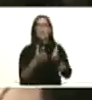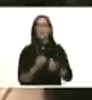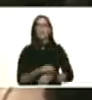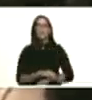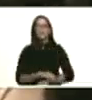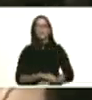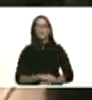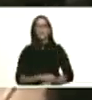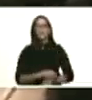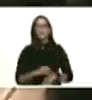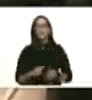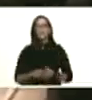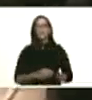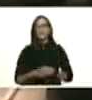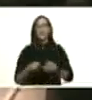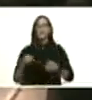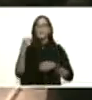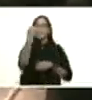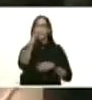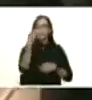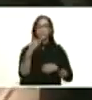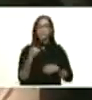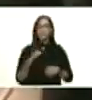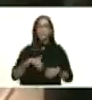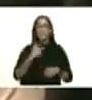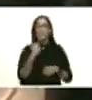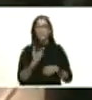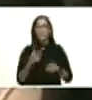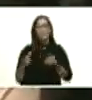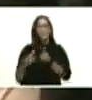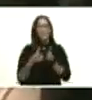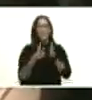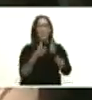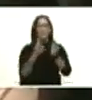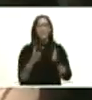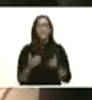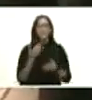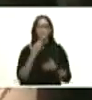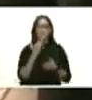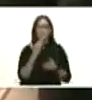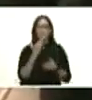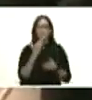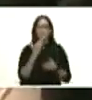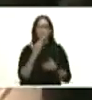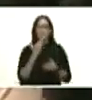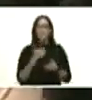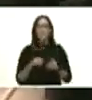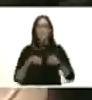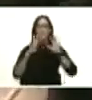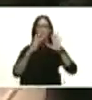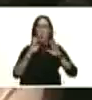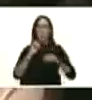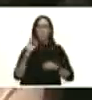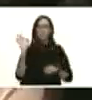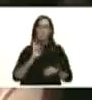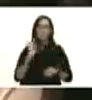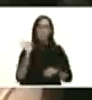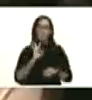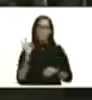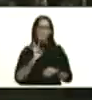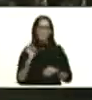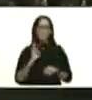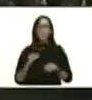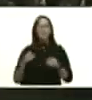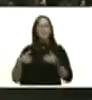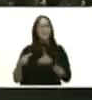hacia el Zulia yo puedo decir que esto es una vía que está ya casi culminada en un 90% la vía que